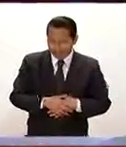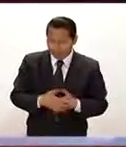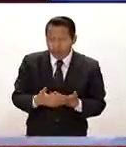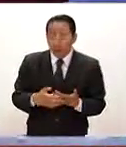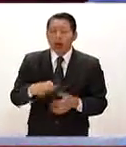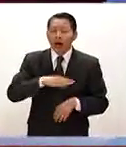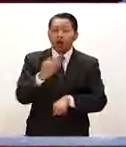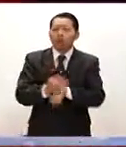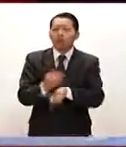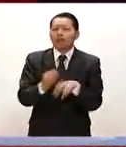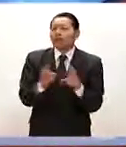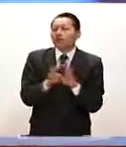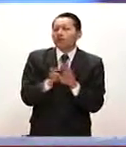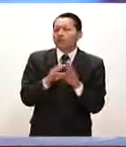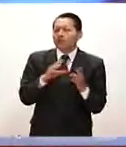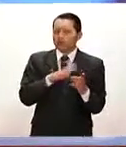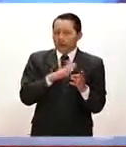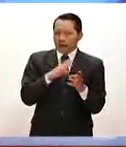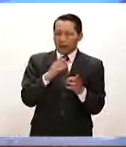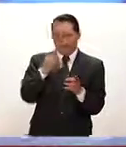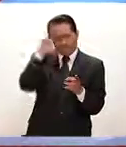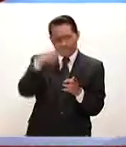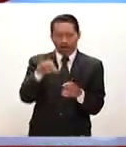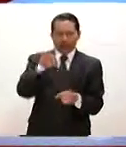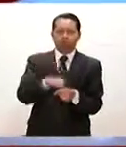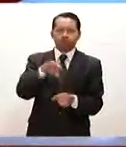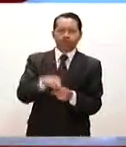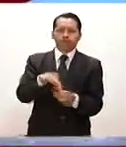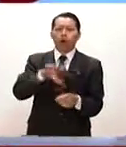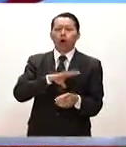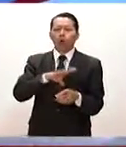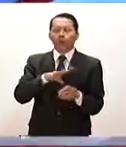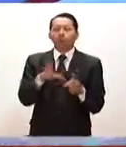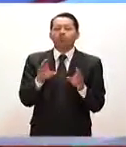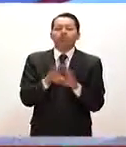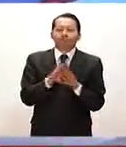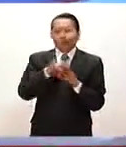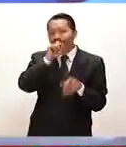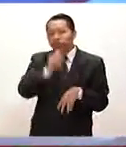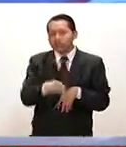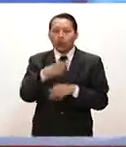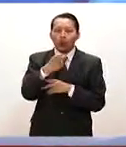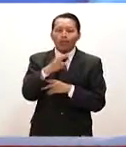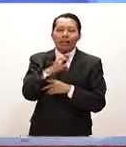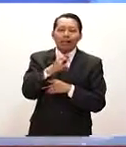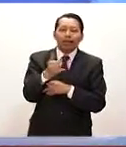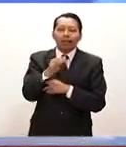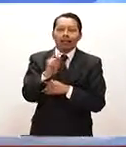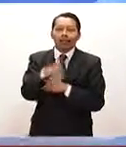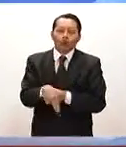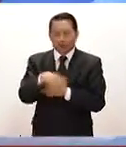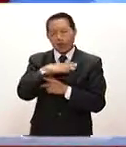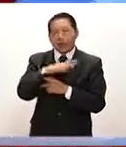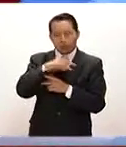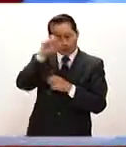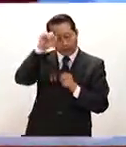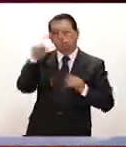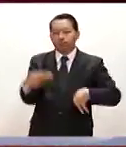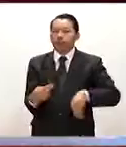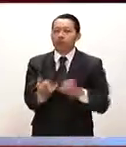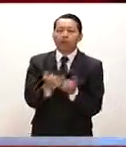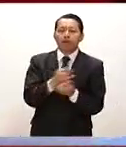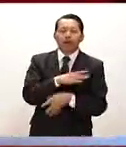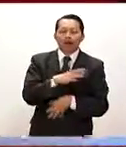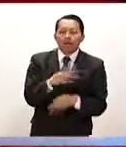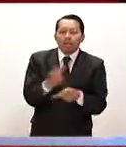de manera directa en las elecciones, este desvanecimiento de Hillary Clinton ayer en un acto en Nueva York. Y